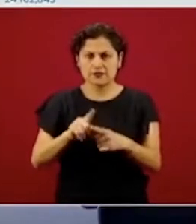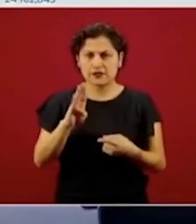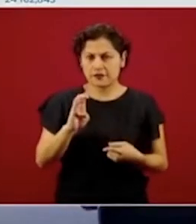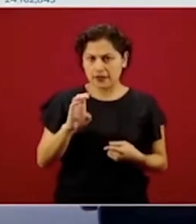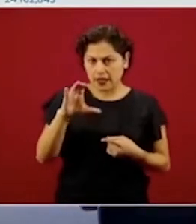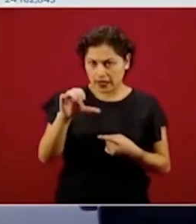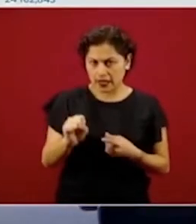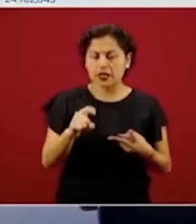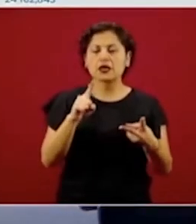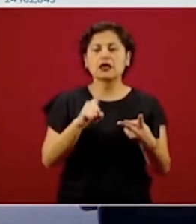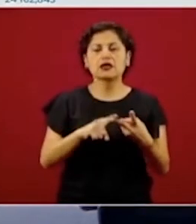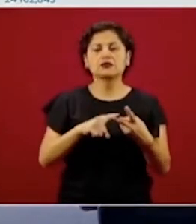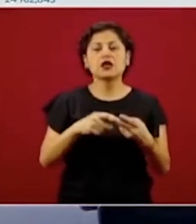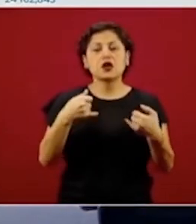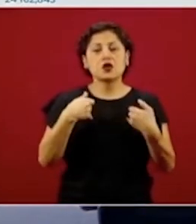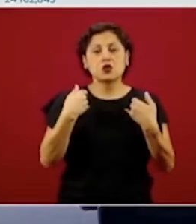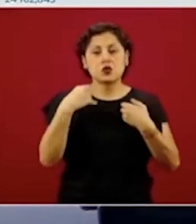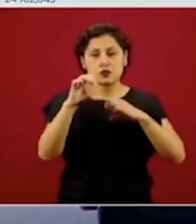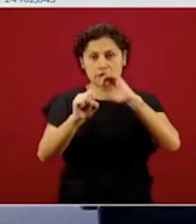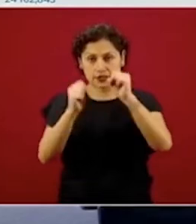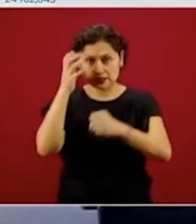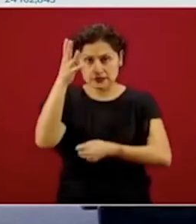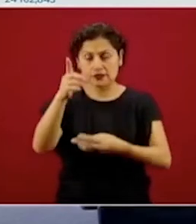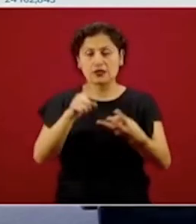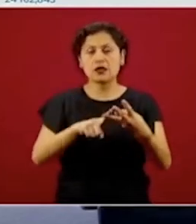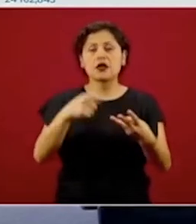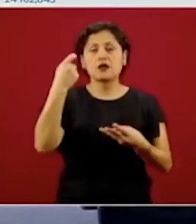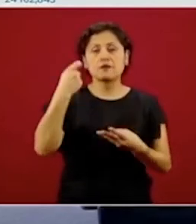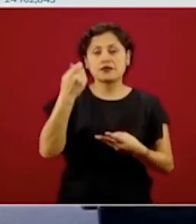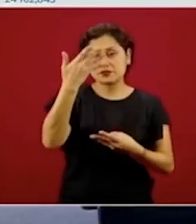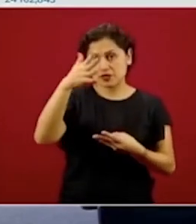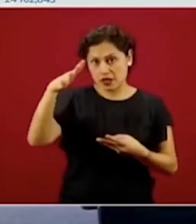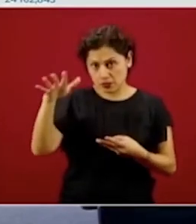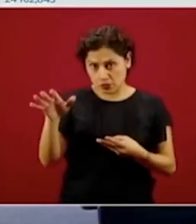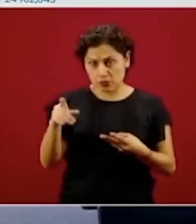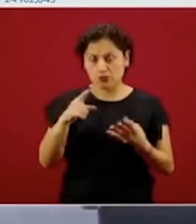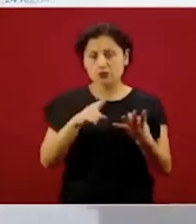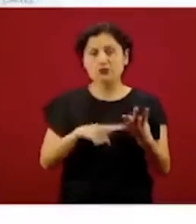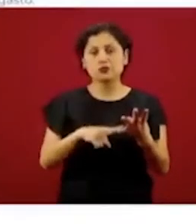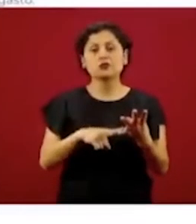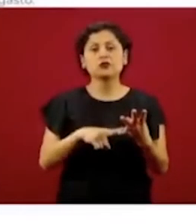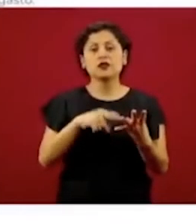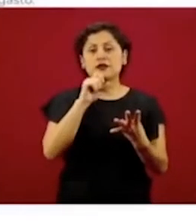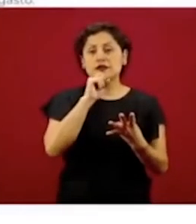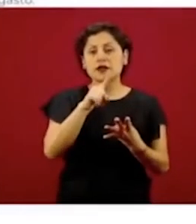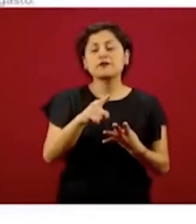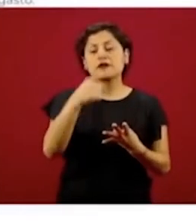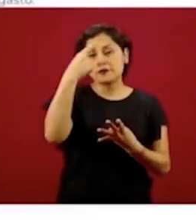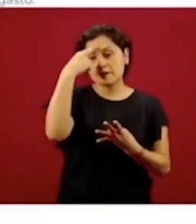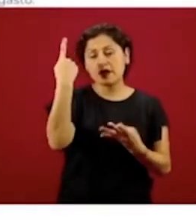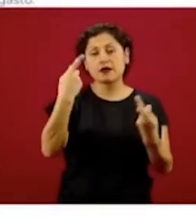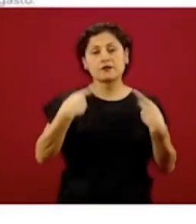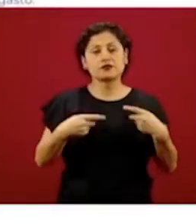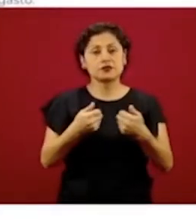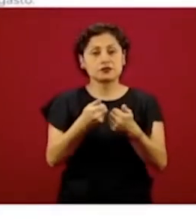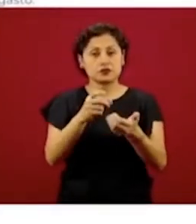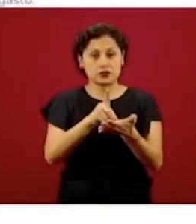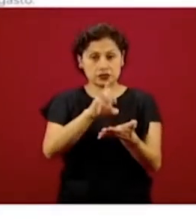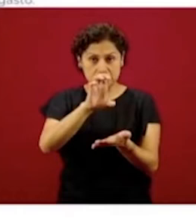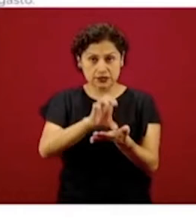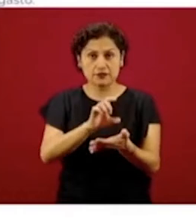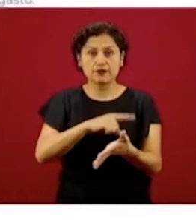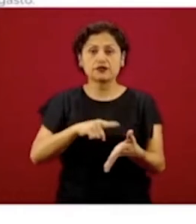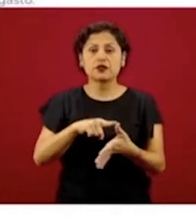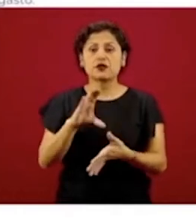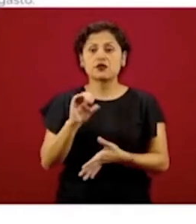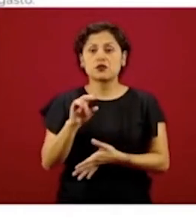Jóvenes Escribiendo el Futuro, Pensión para Adultos Mayores, Pensión para las Personas con Discapacidad, tenemos Conavi,